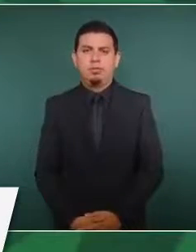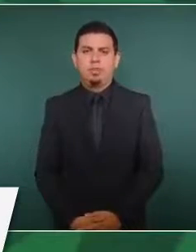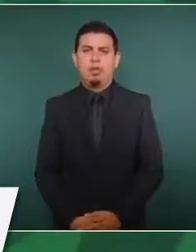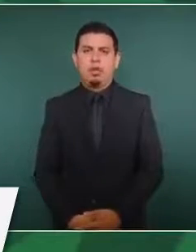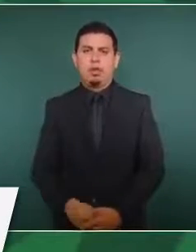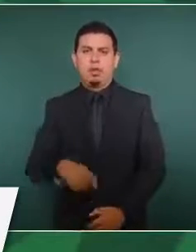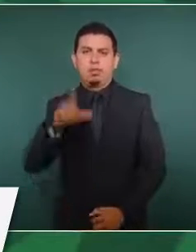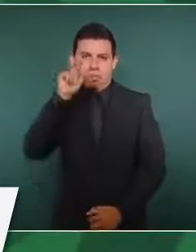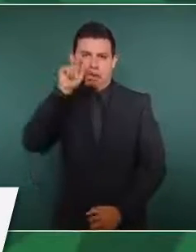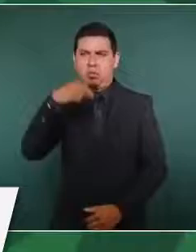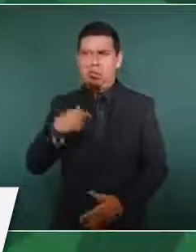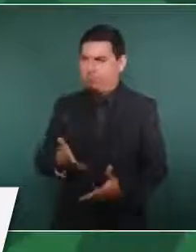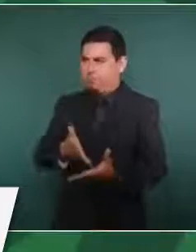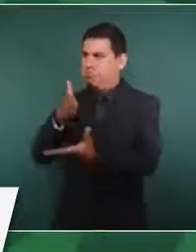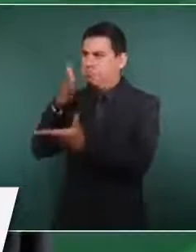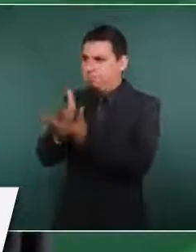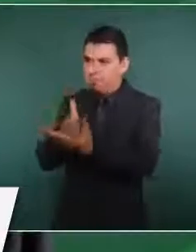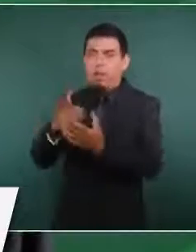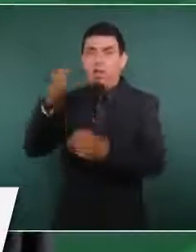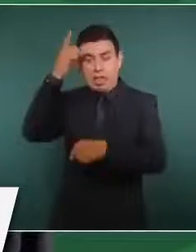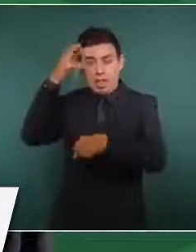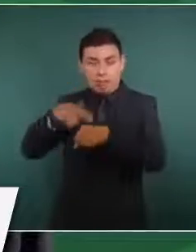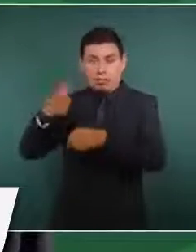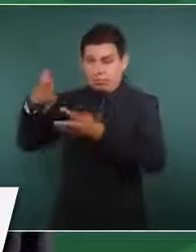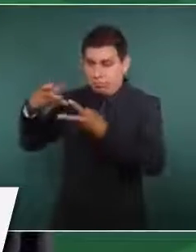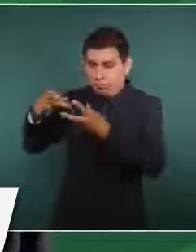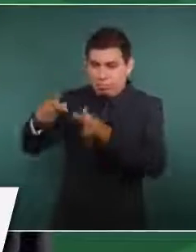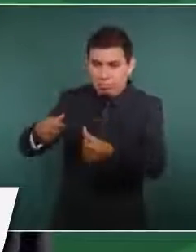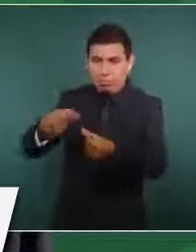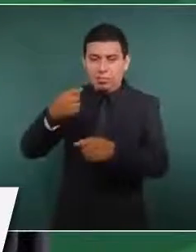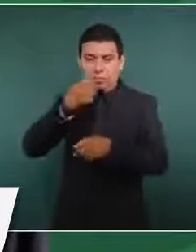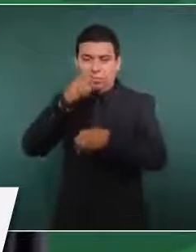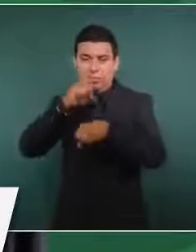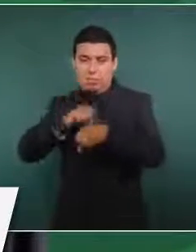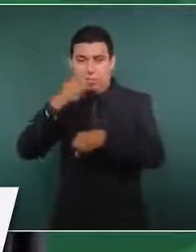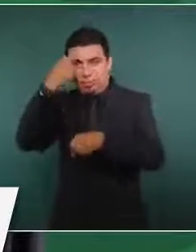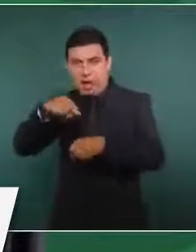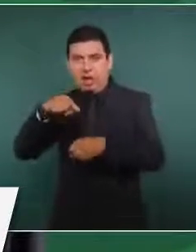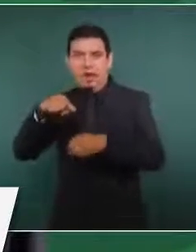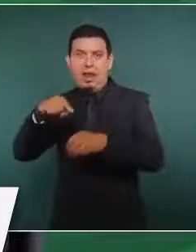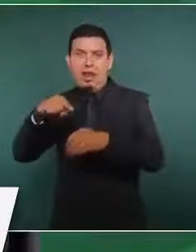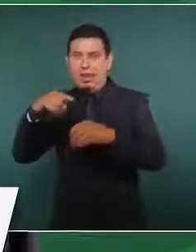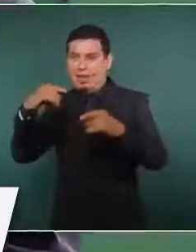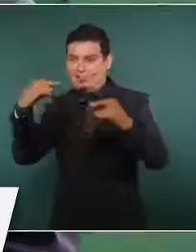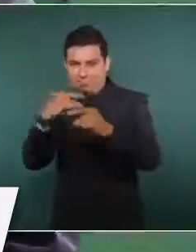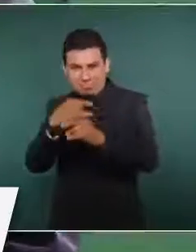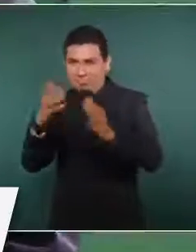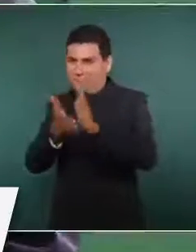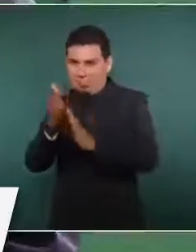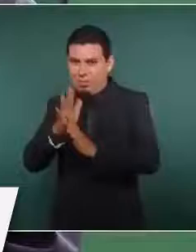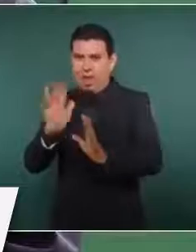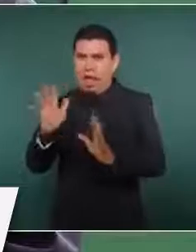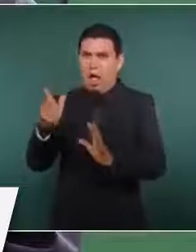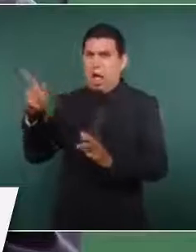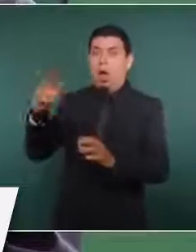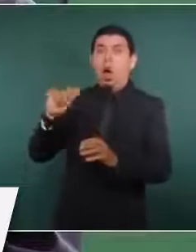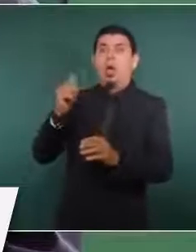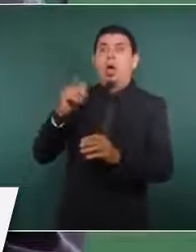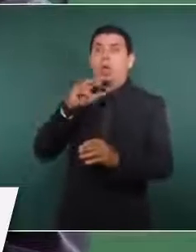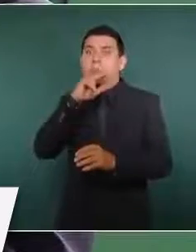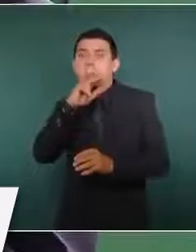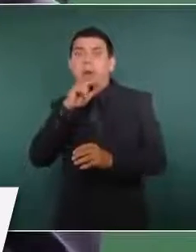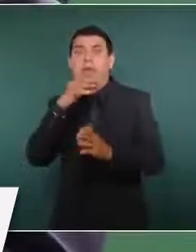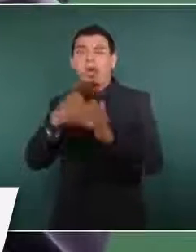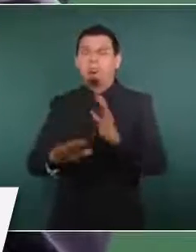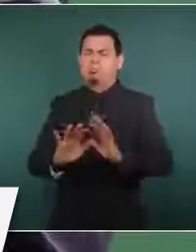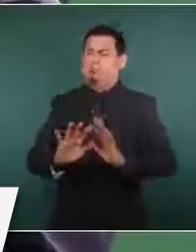director de inversiones de la Secretaría de Hacienda, entonces no faltan los fondos.